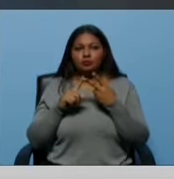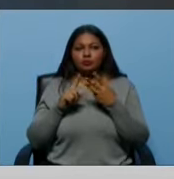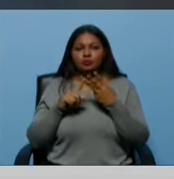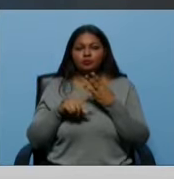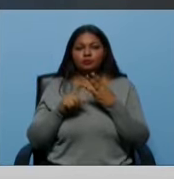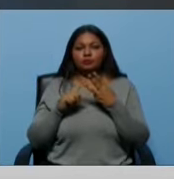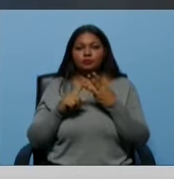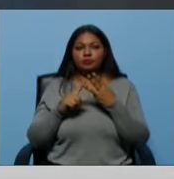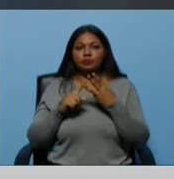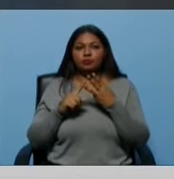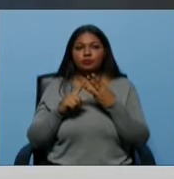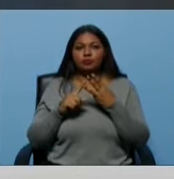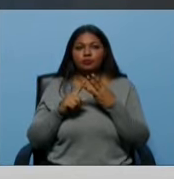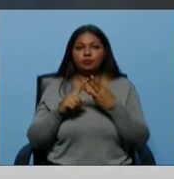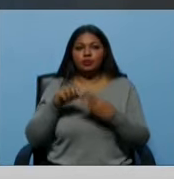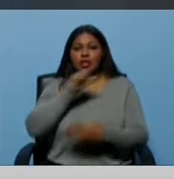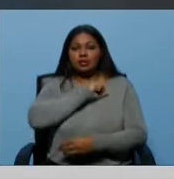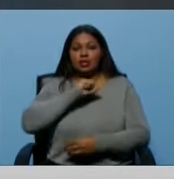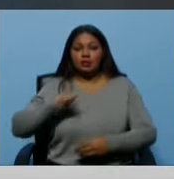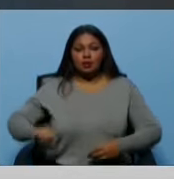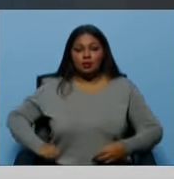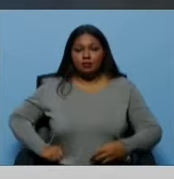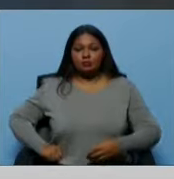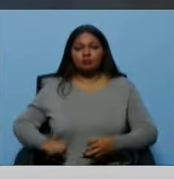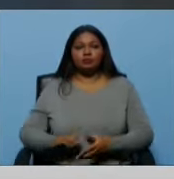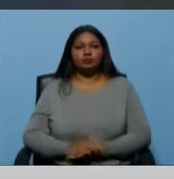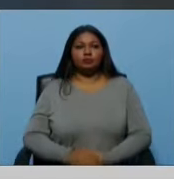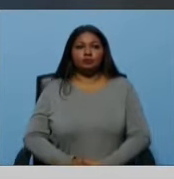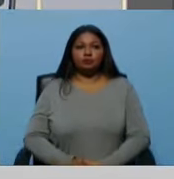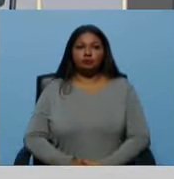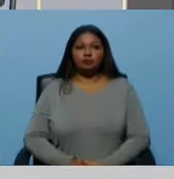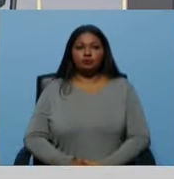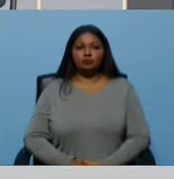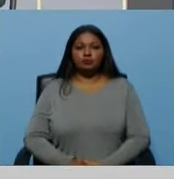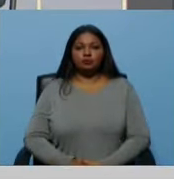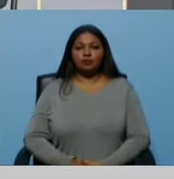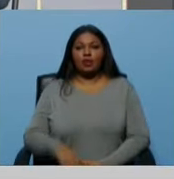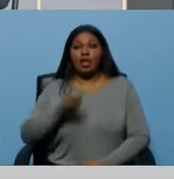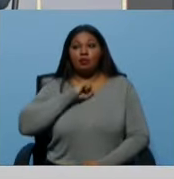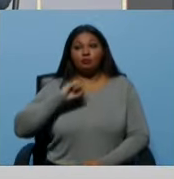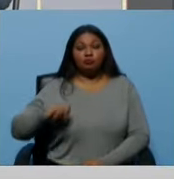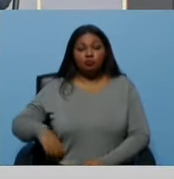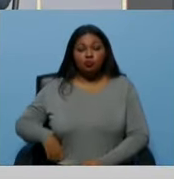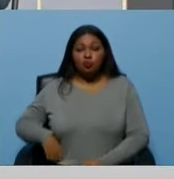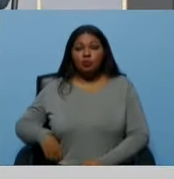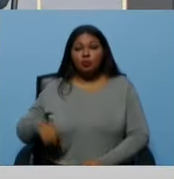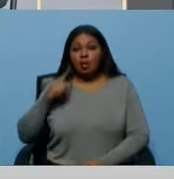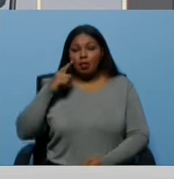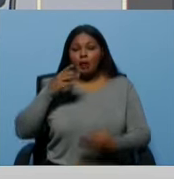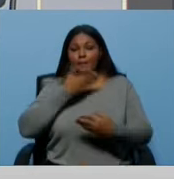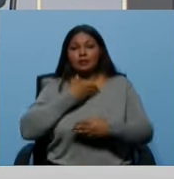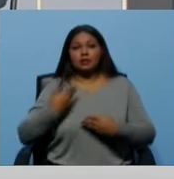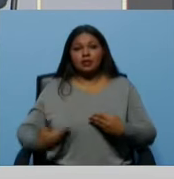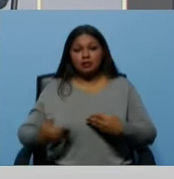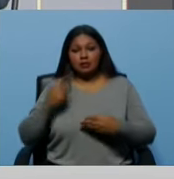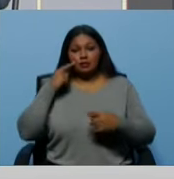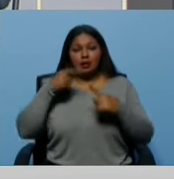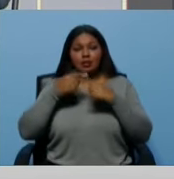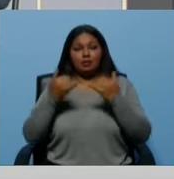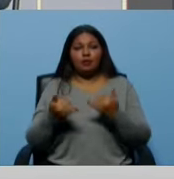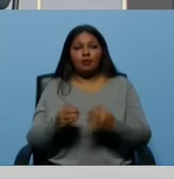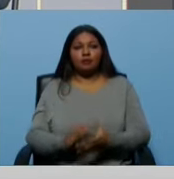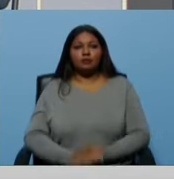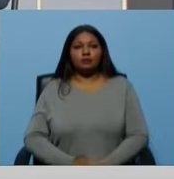Caso Salvador. ¿Cómo se llama el compañero de Salvador? Bukele. Caso Bukele. Esos son unos verdugos en materia de